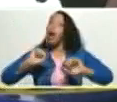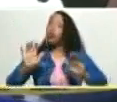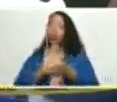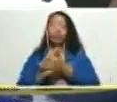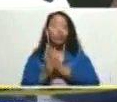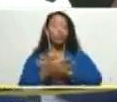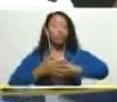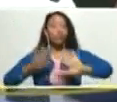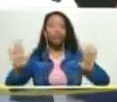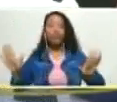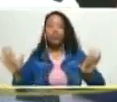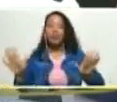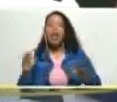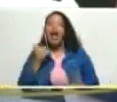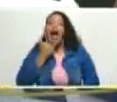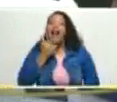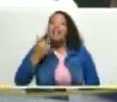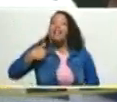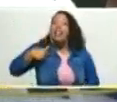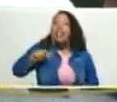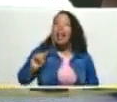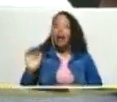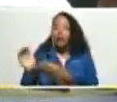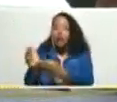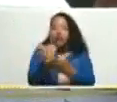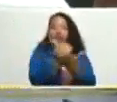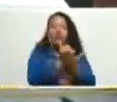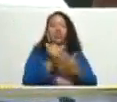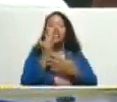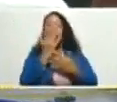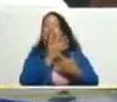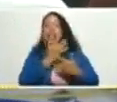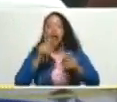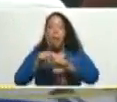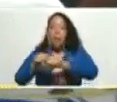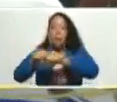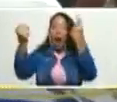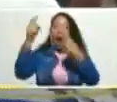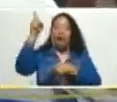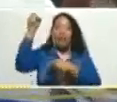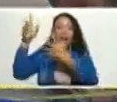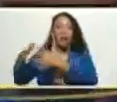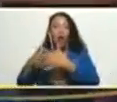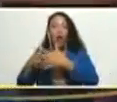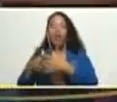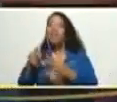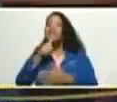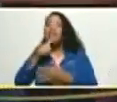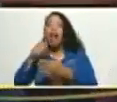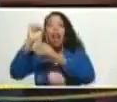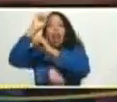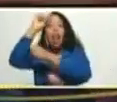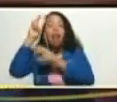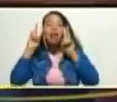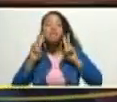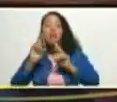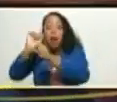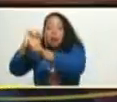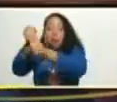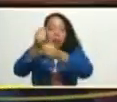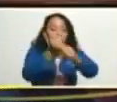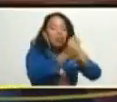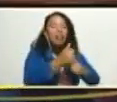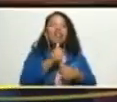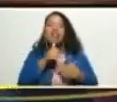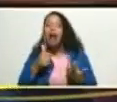y alguien tiene que recoger los vidrios rotos en Washington alguien tiene que recoger los vidrios rotos parece